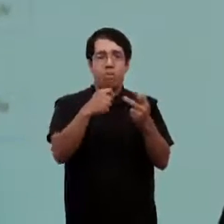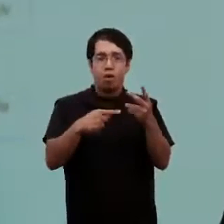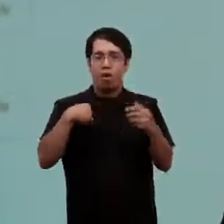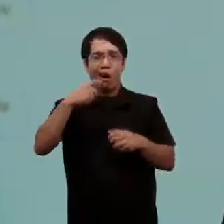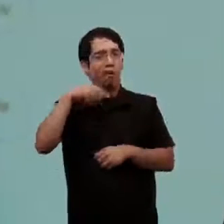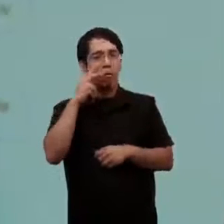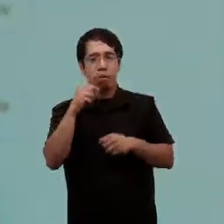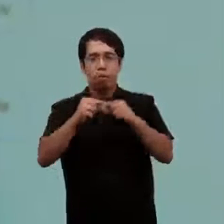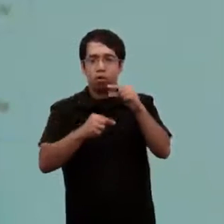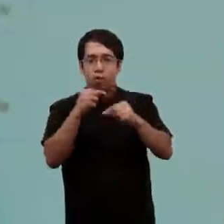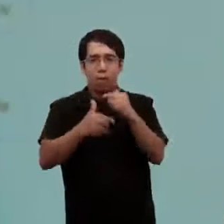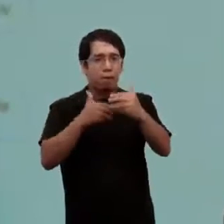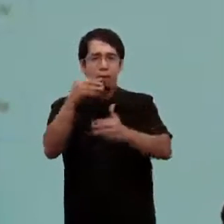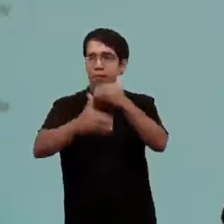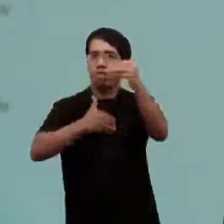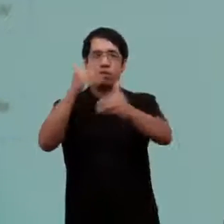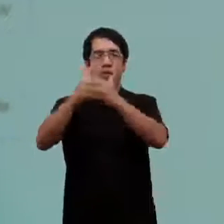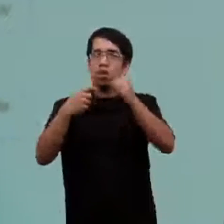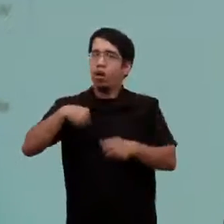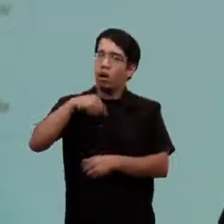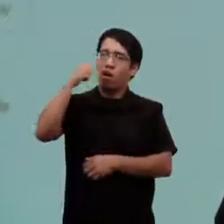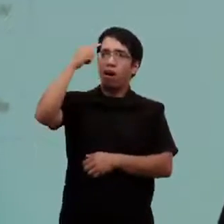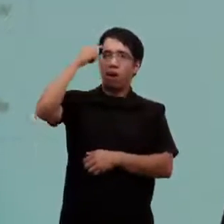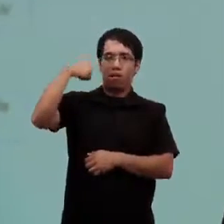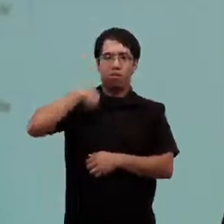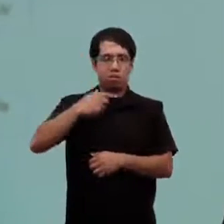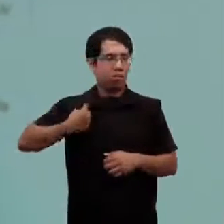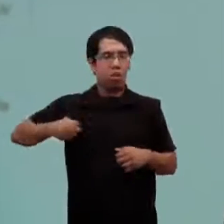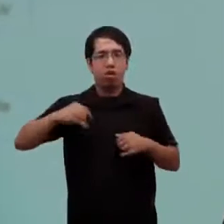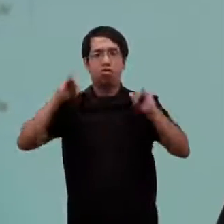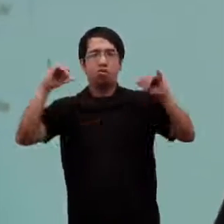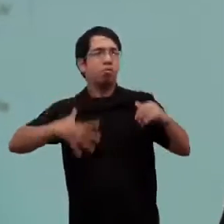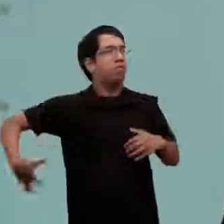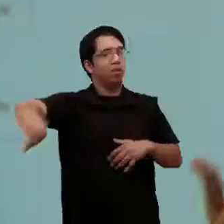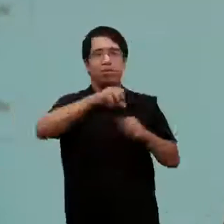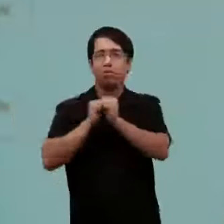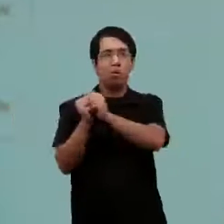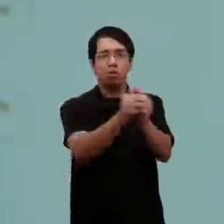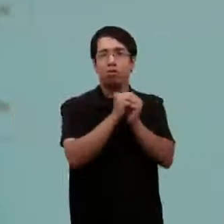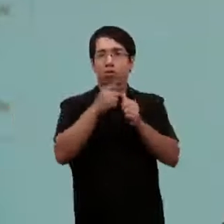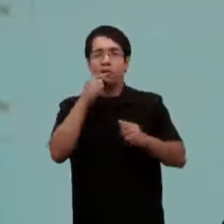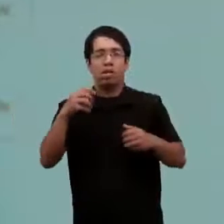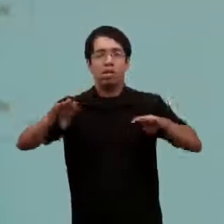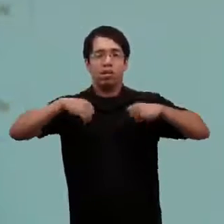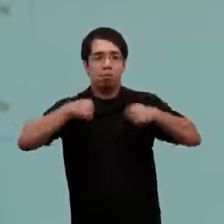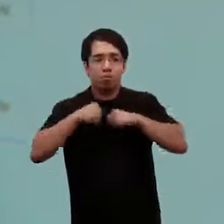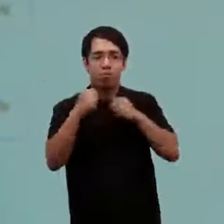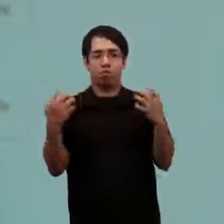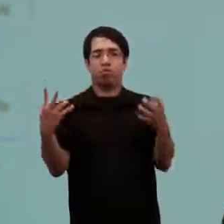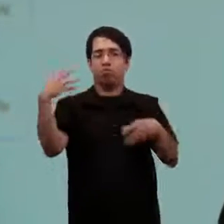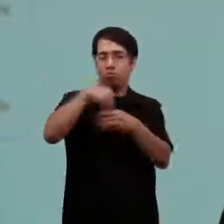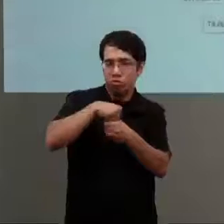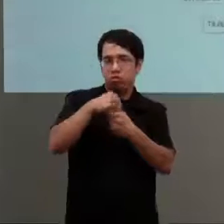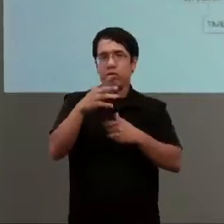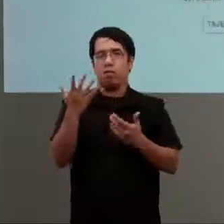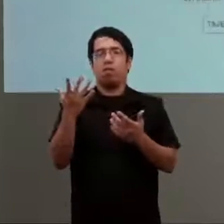se está desarrollando y están pensando en ese turismo para todos, en el deporte adaptado, en el deporte inclusivo.